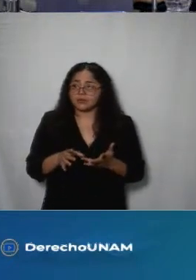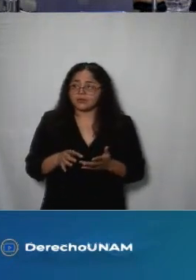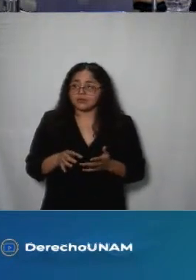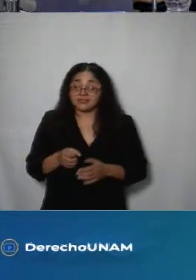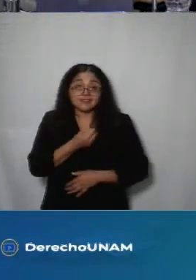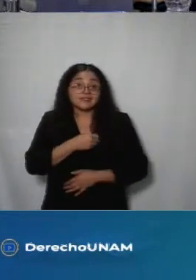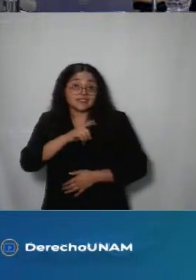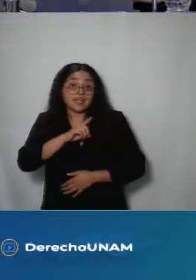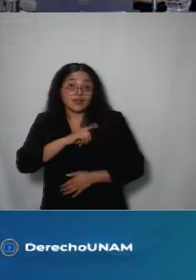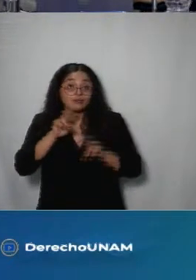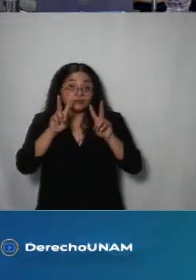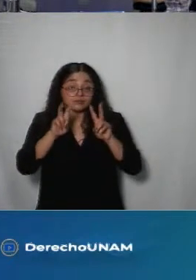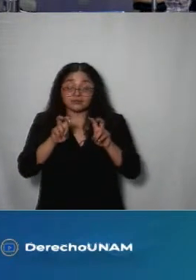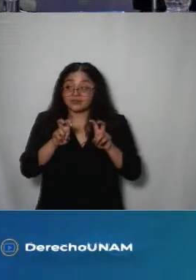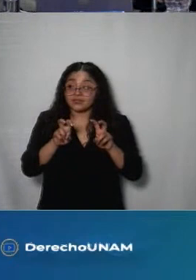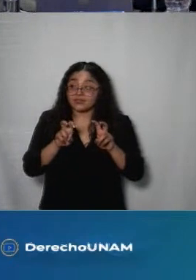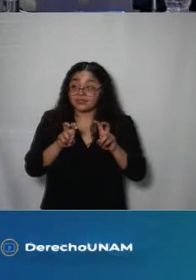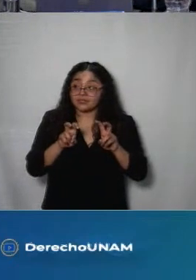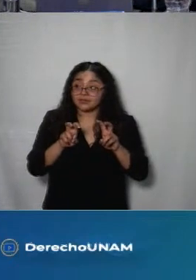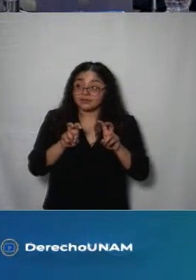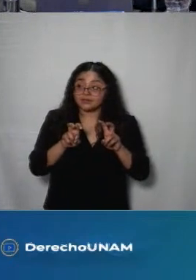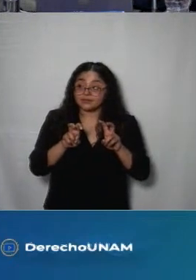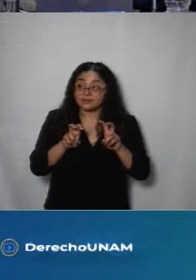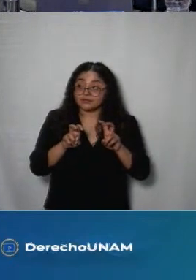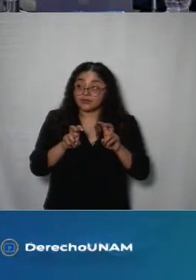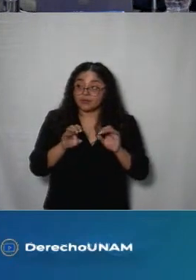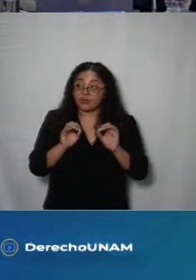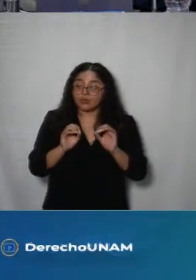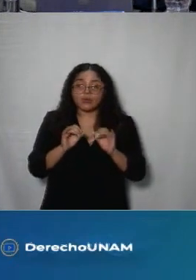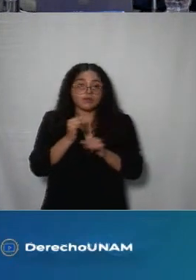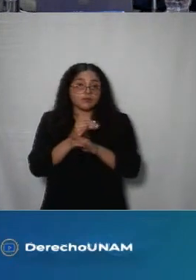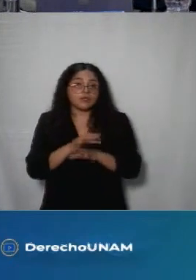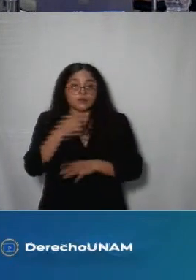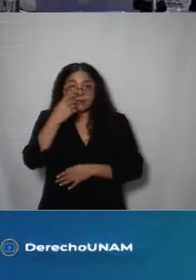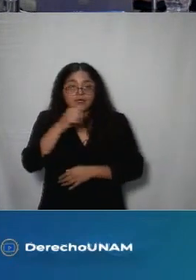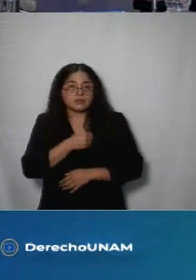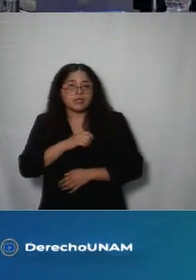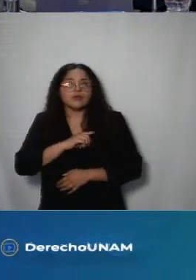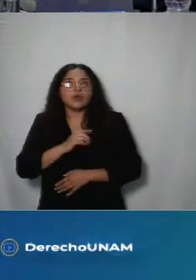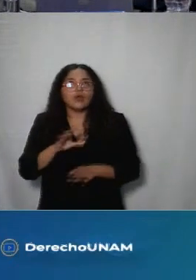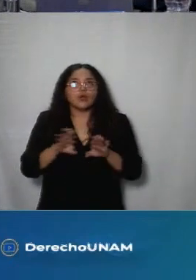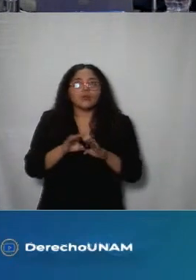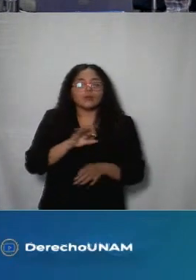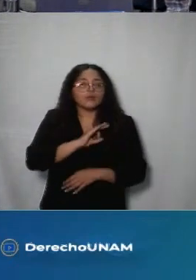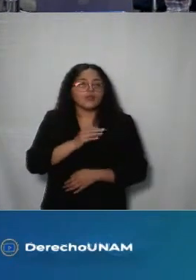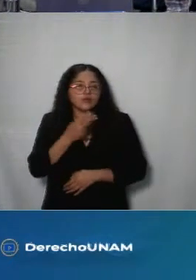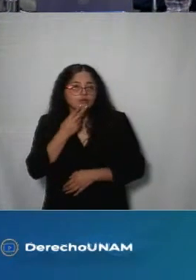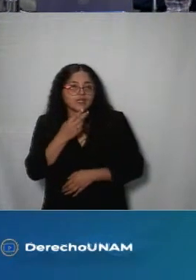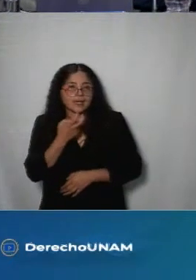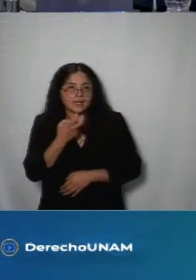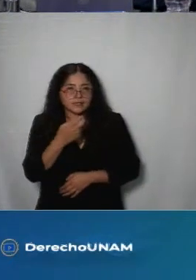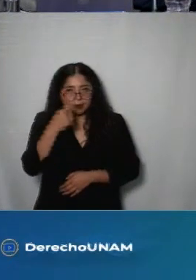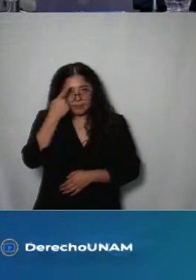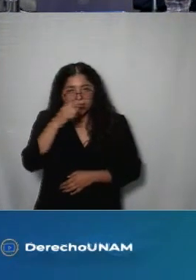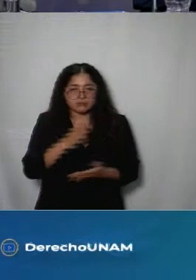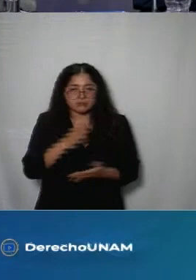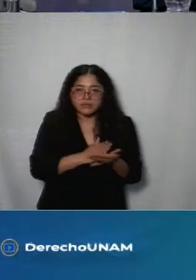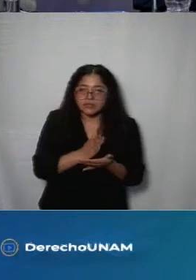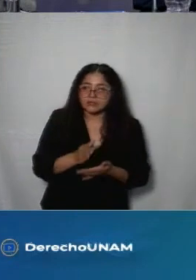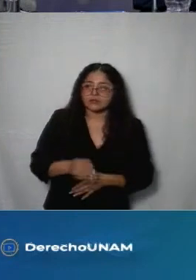que tiene que ver con salud y ahí en general la información de salud como es útil y tocar un poquito